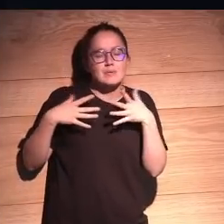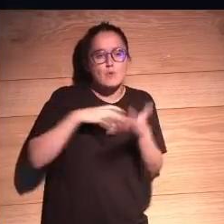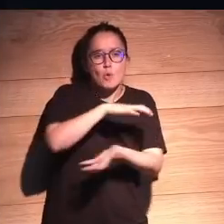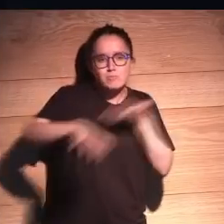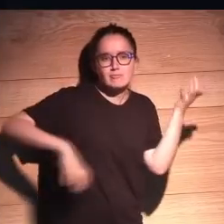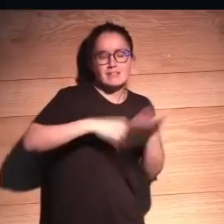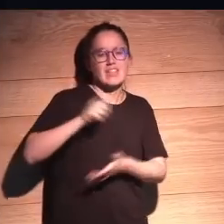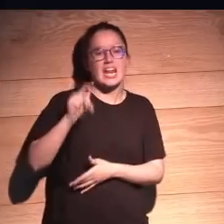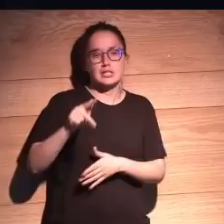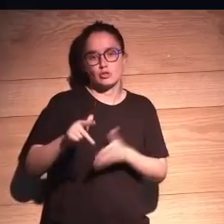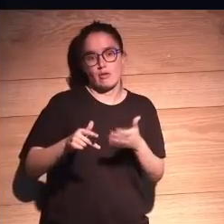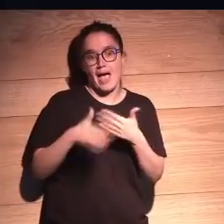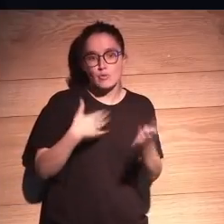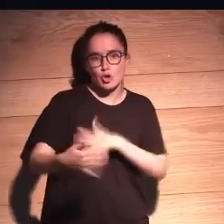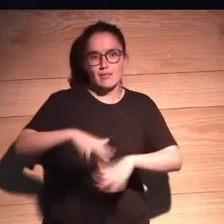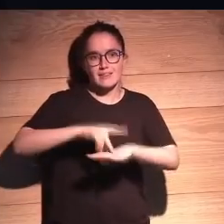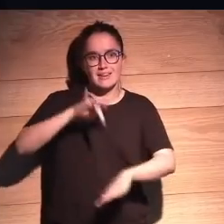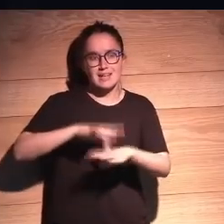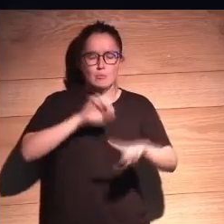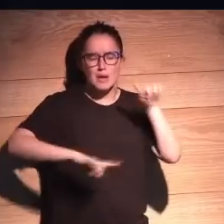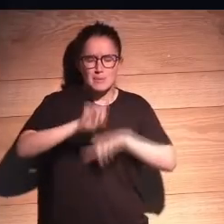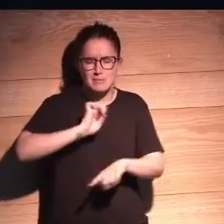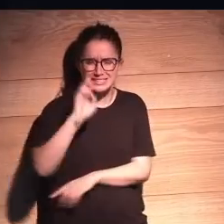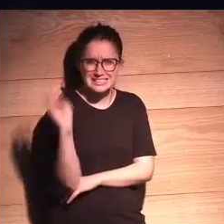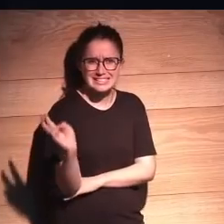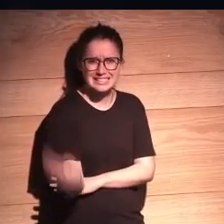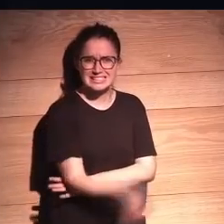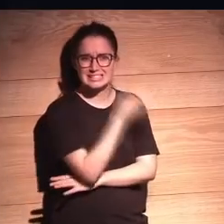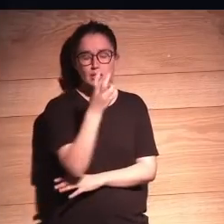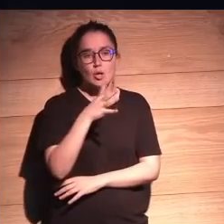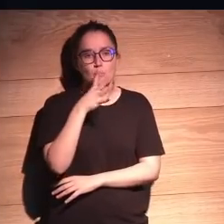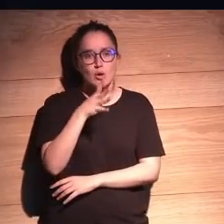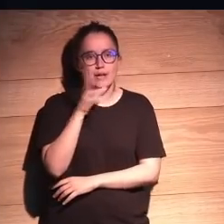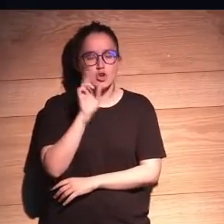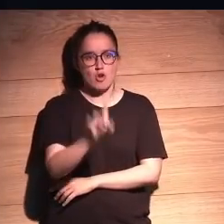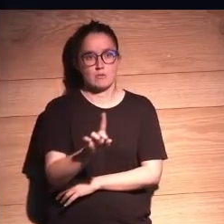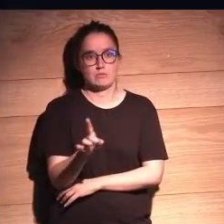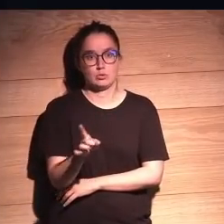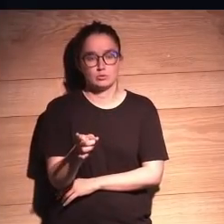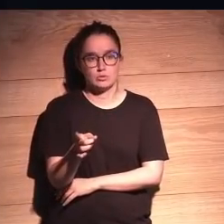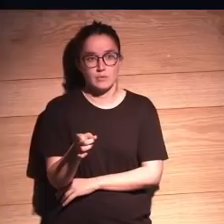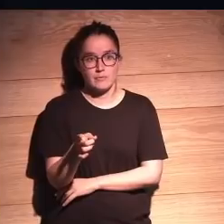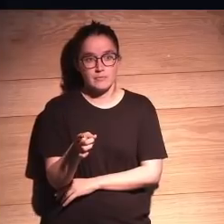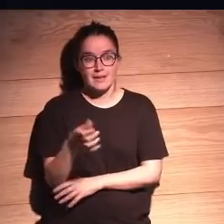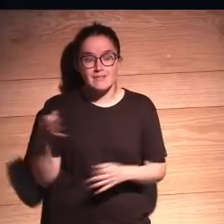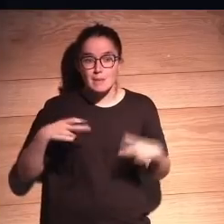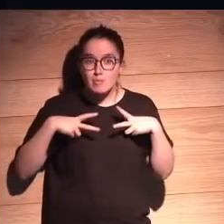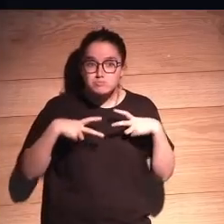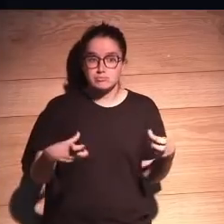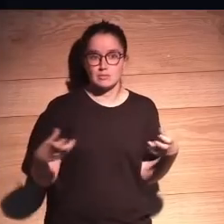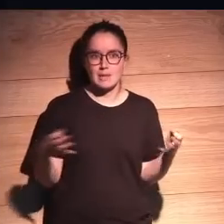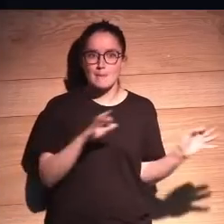digitales los problemas por todas partes ¿por qué no lo vemos venir todo? o sea